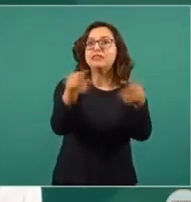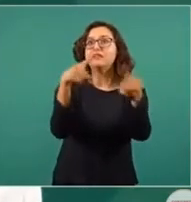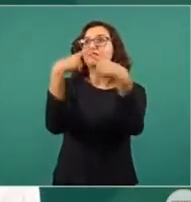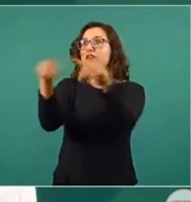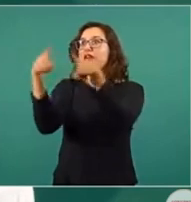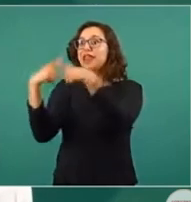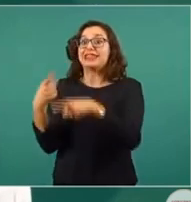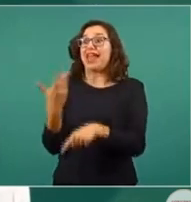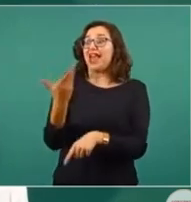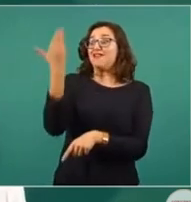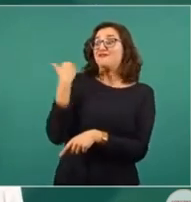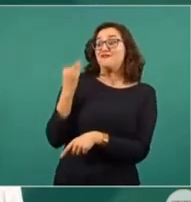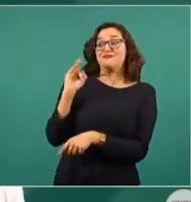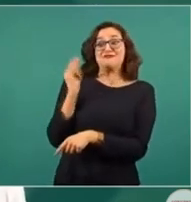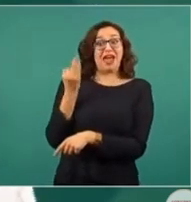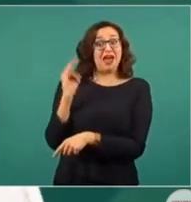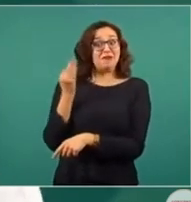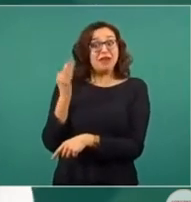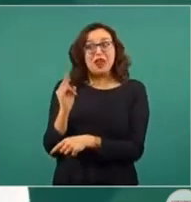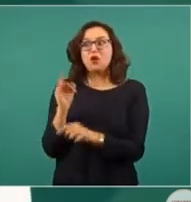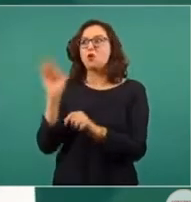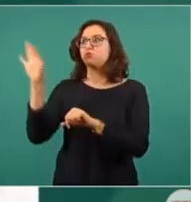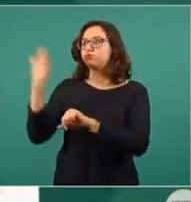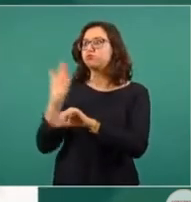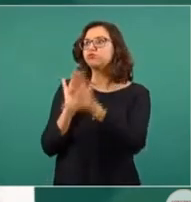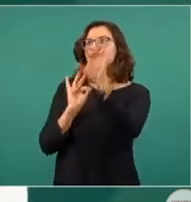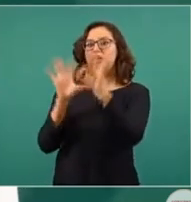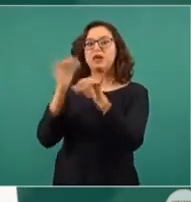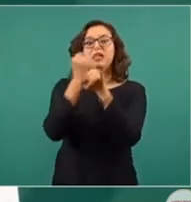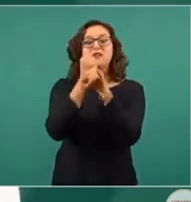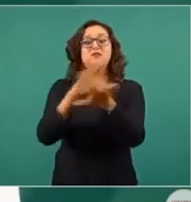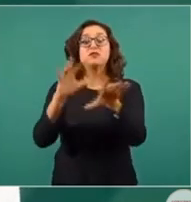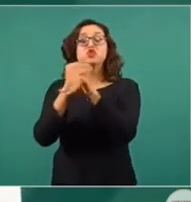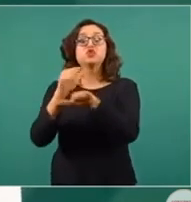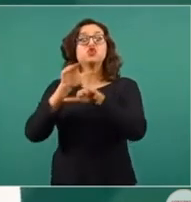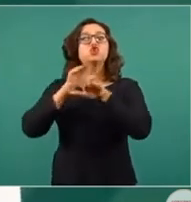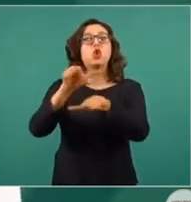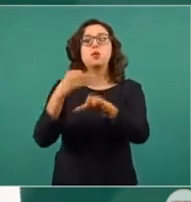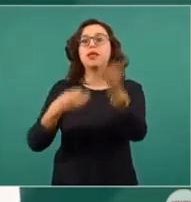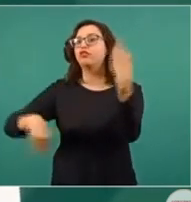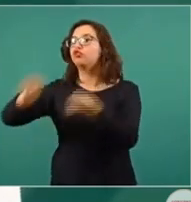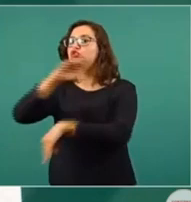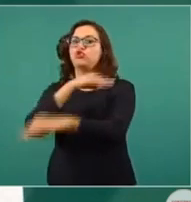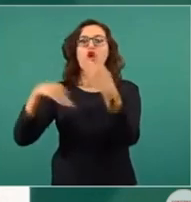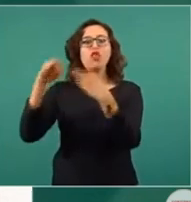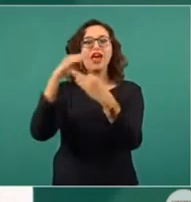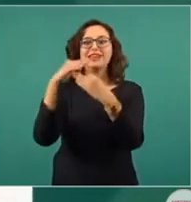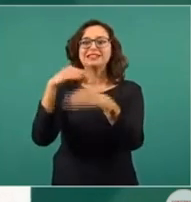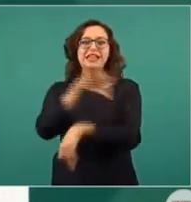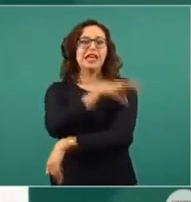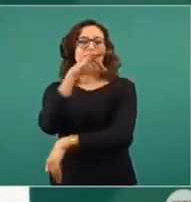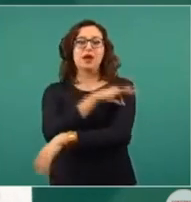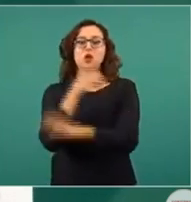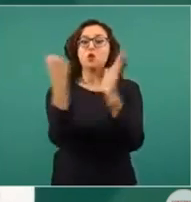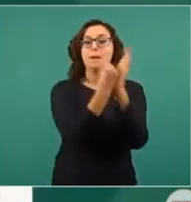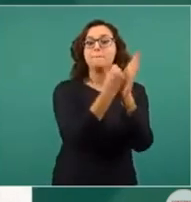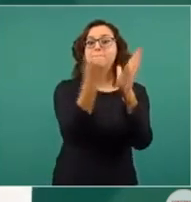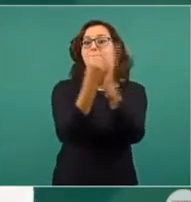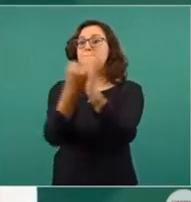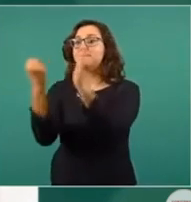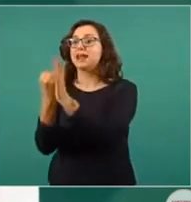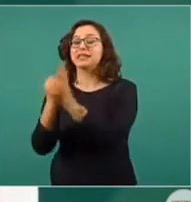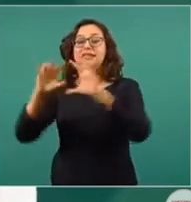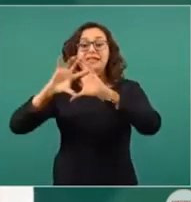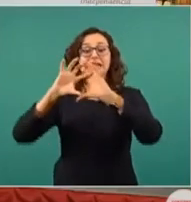especificadas justamente en la presentación, sobre todas las vacunas actualmente existentes en el mundo o las